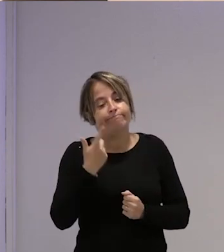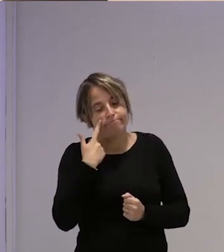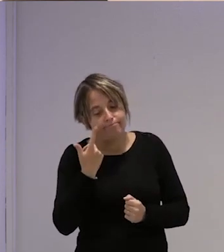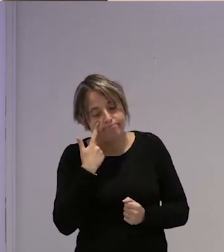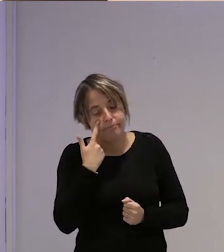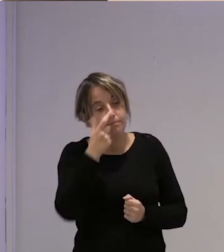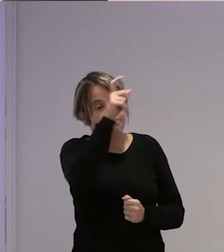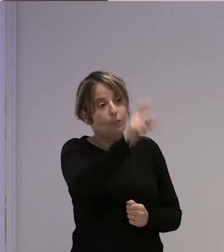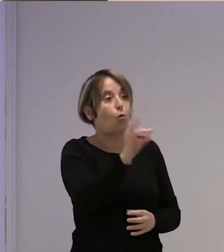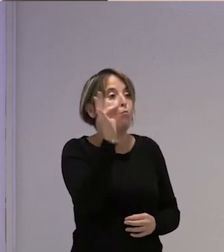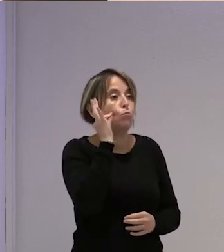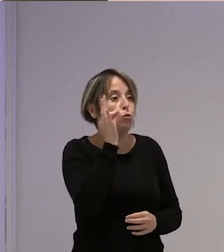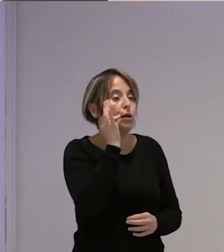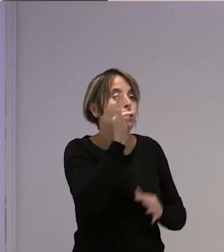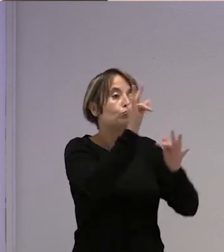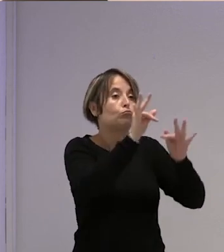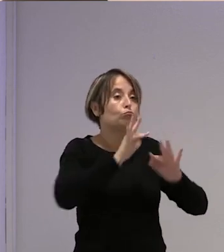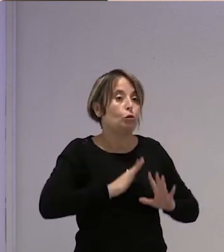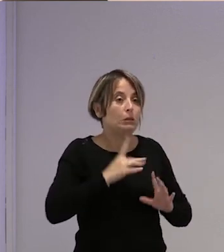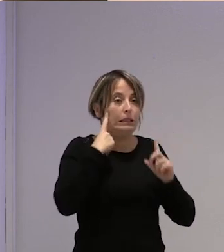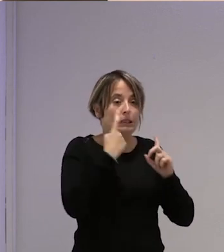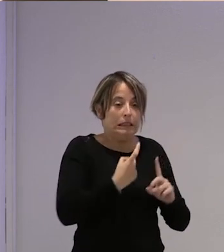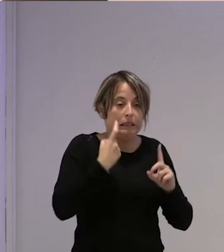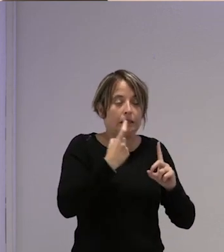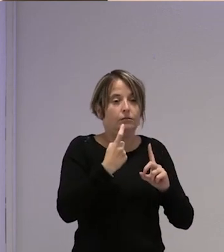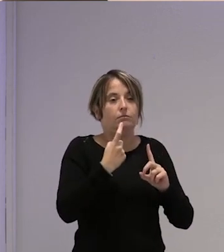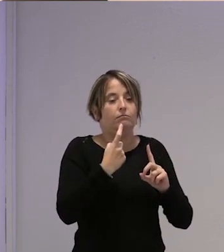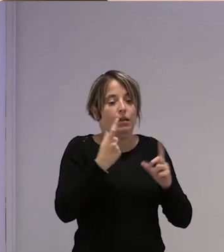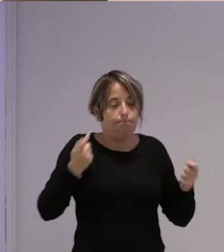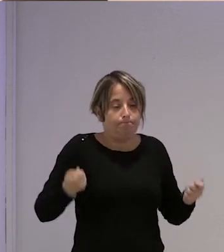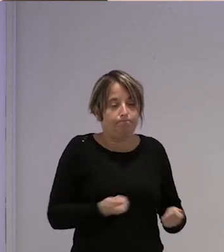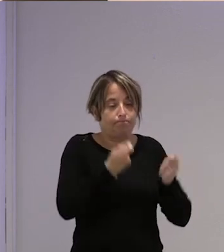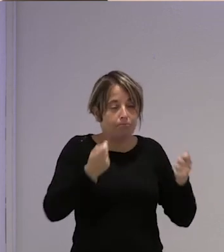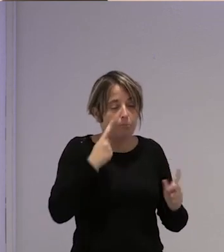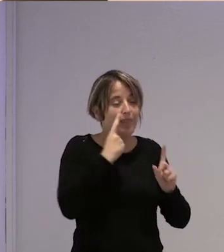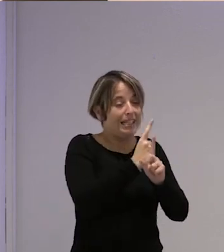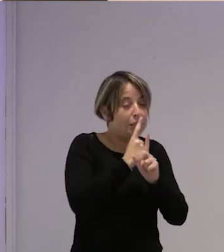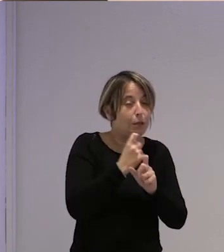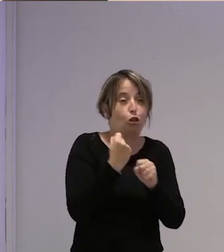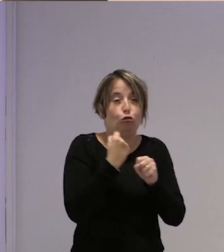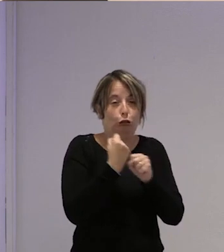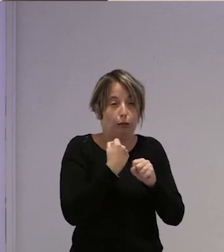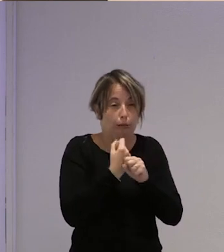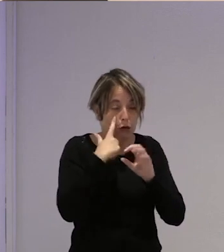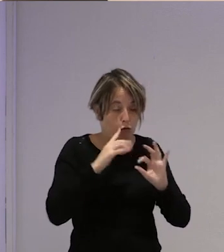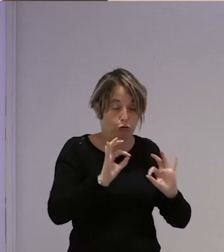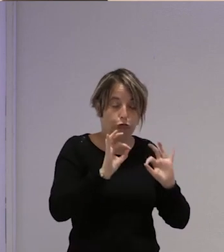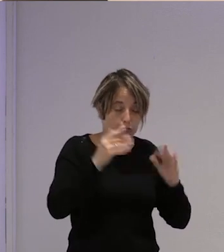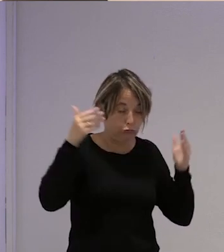esta mujer nos ha prometido que va a intensificar y va a hacer una campaña de inspección de trabajo específica